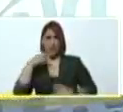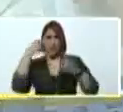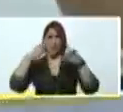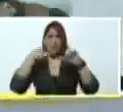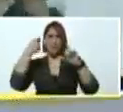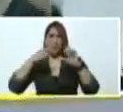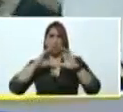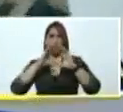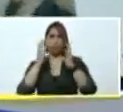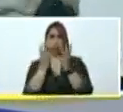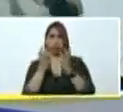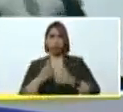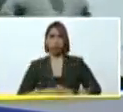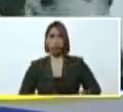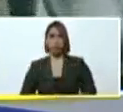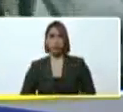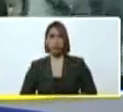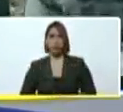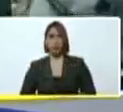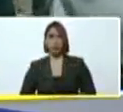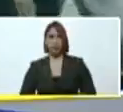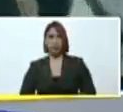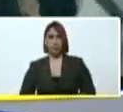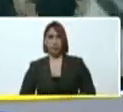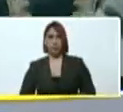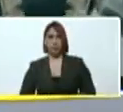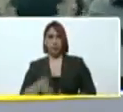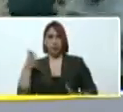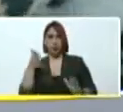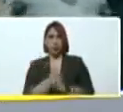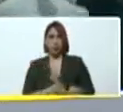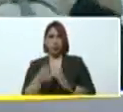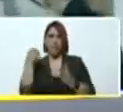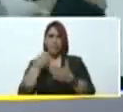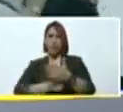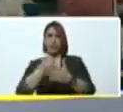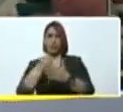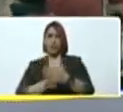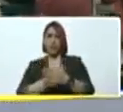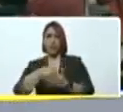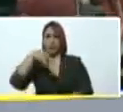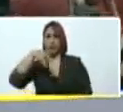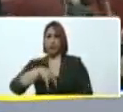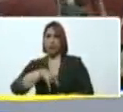mundial la serie sobre la batalla de Carabobo,